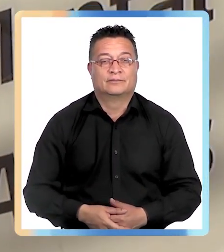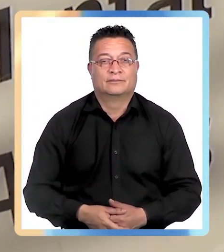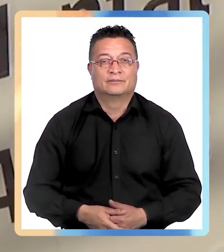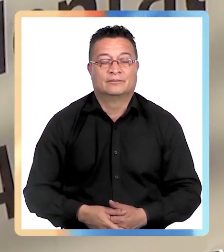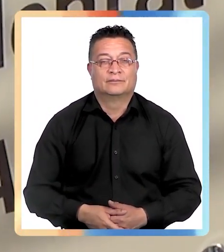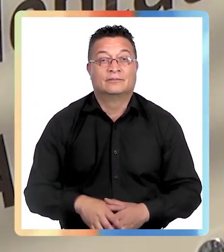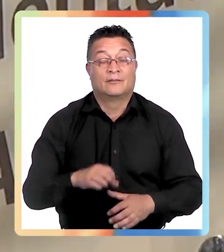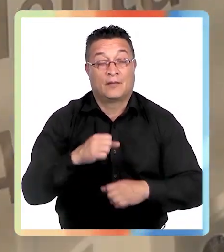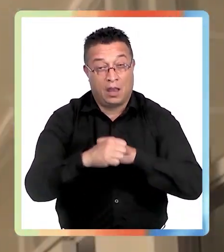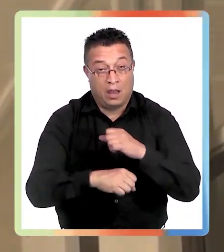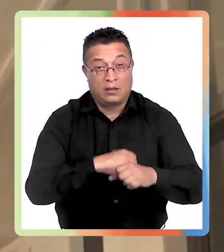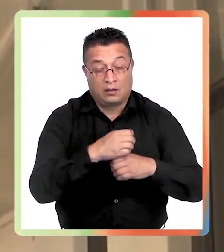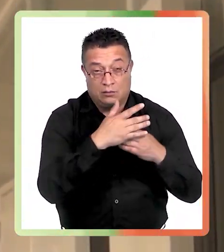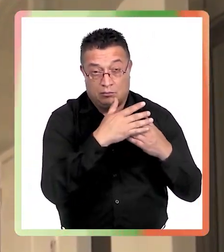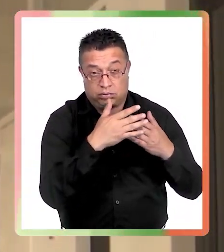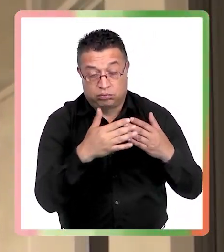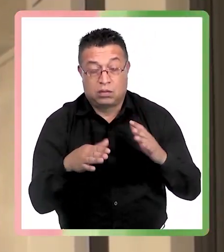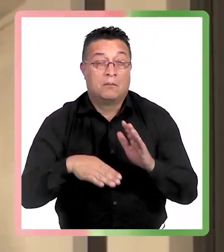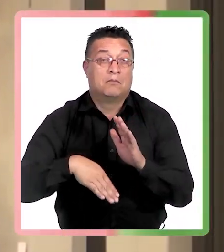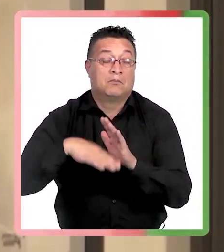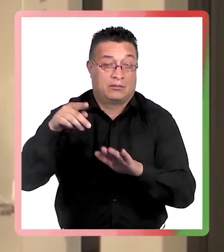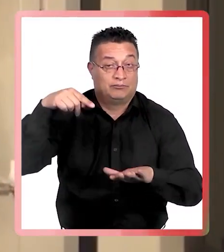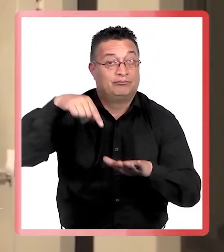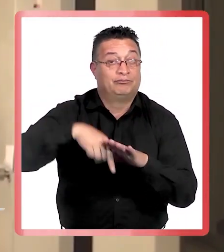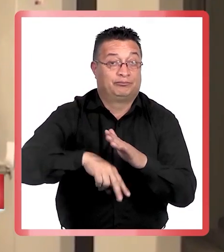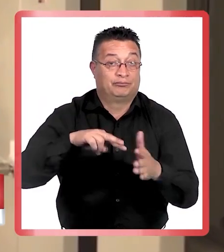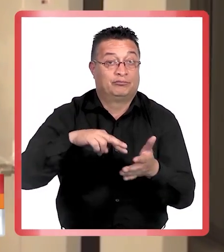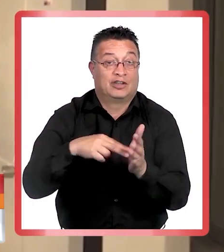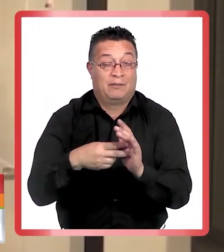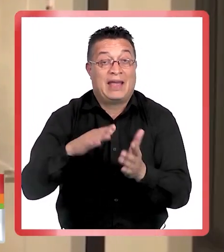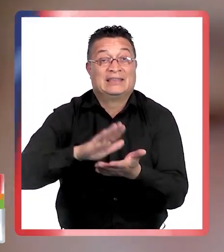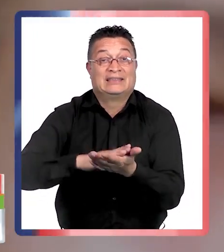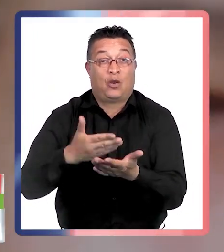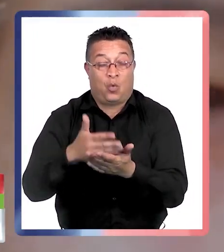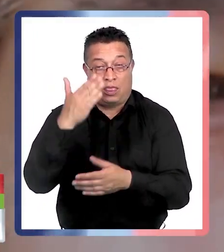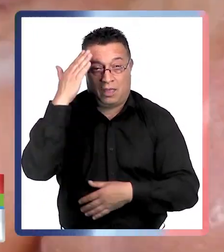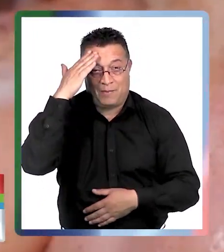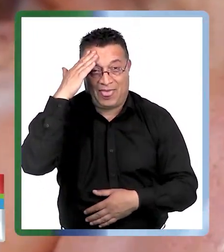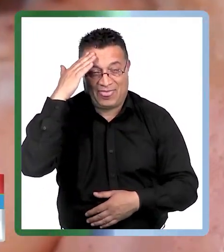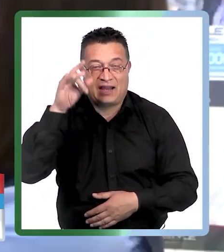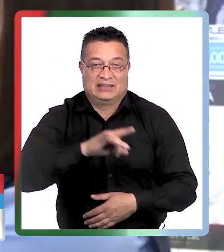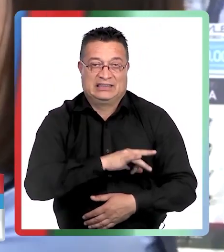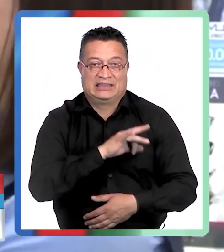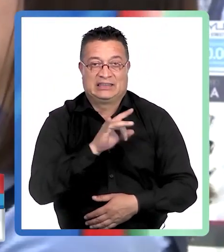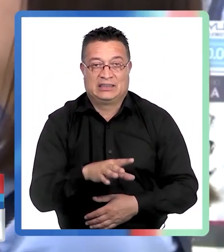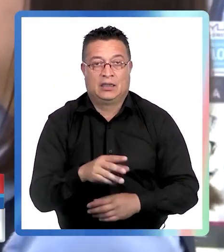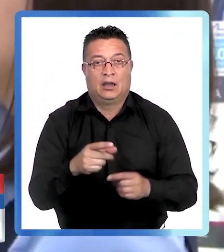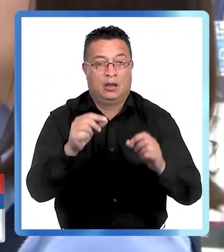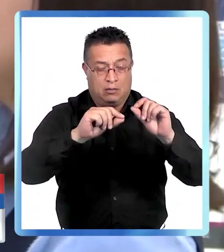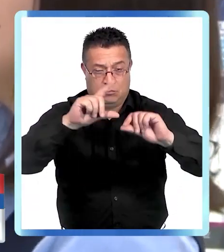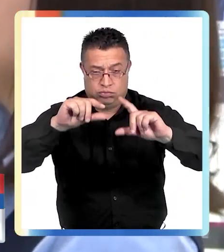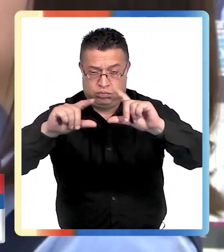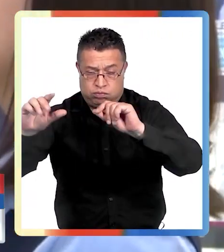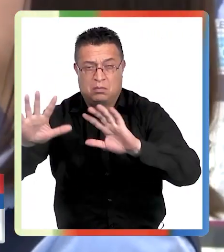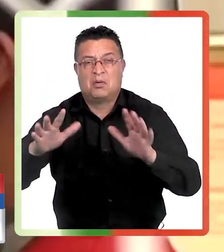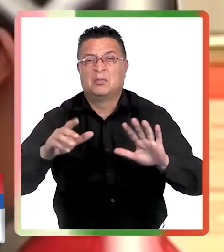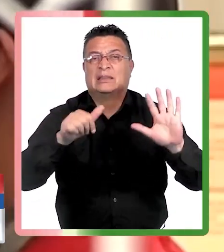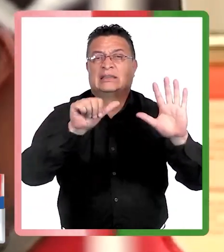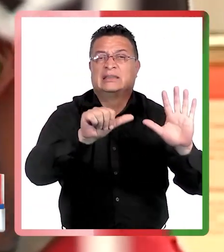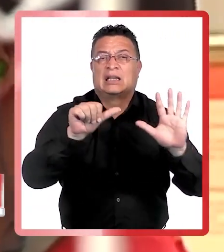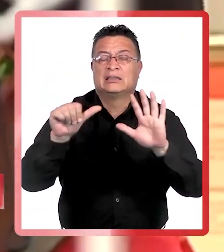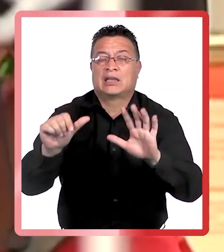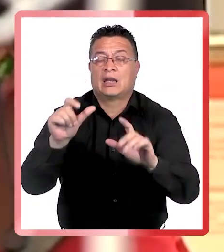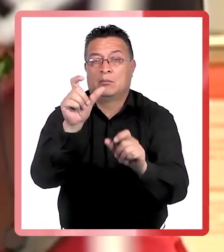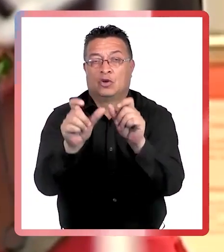Durante los últimos años se ha agudizado la crisis de la salud mental en el país. Según estadísticas, el 66%